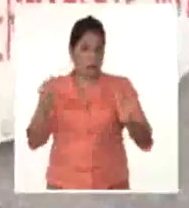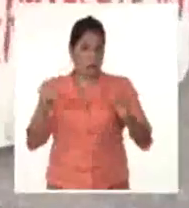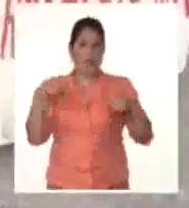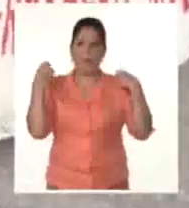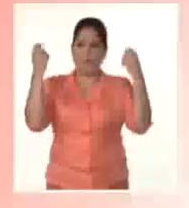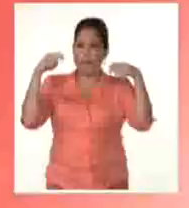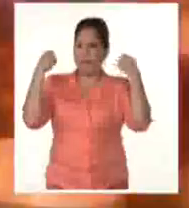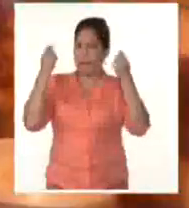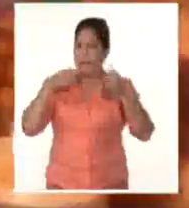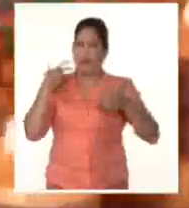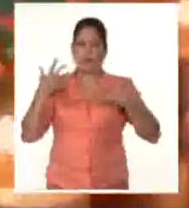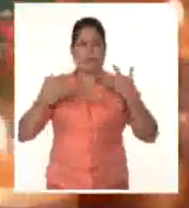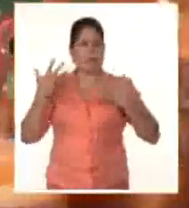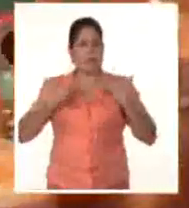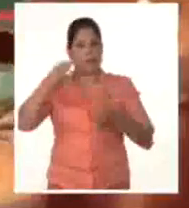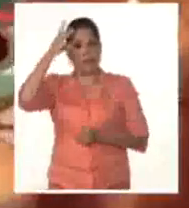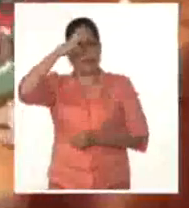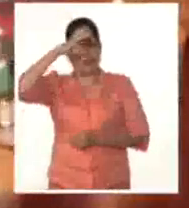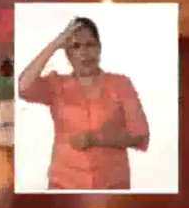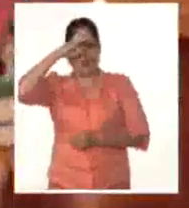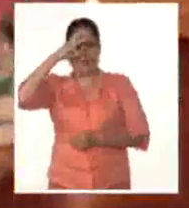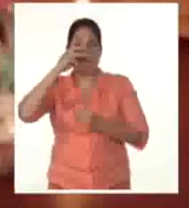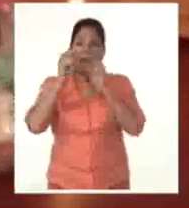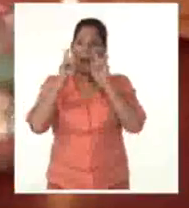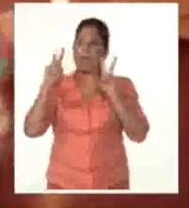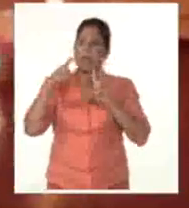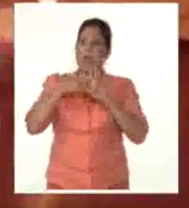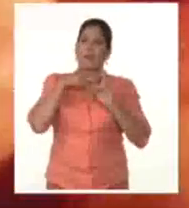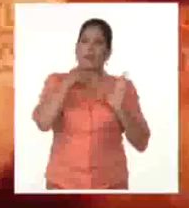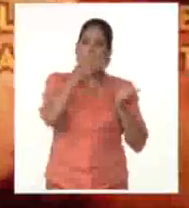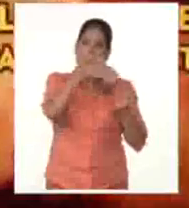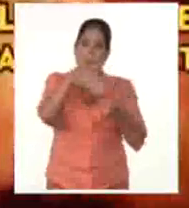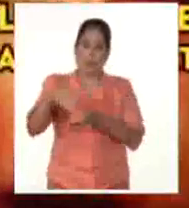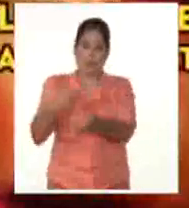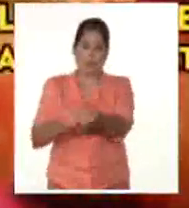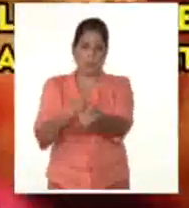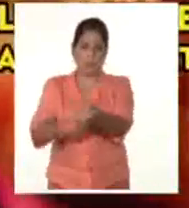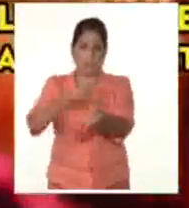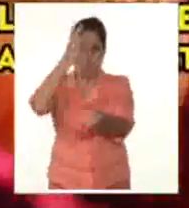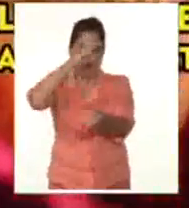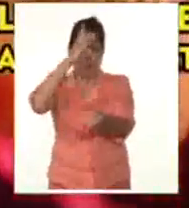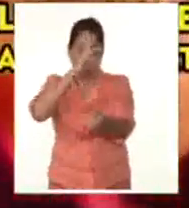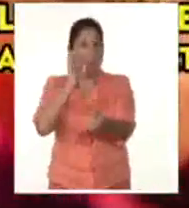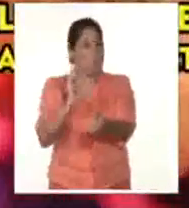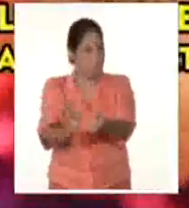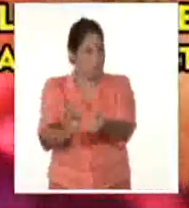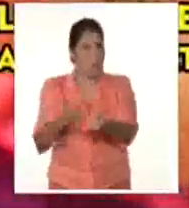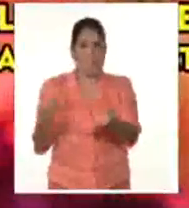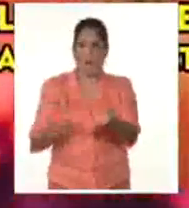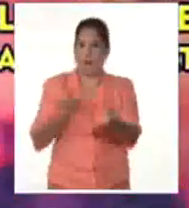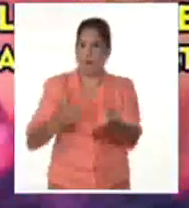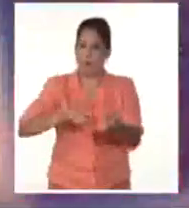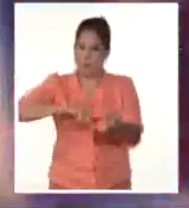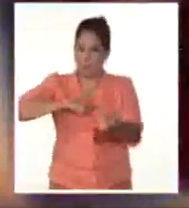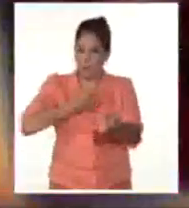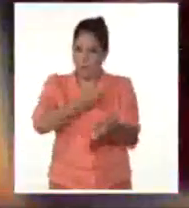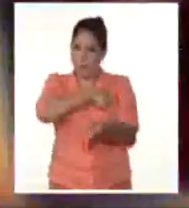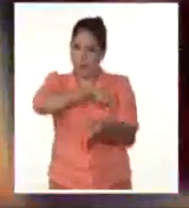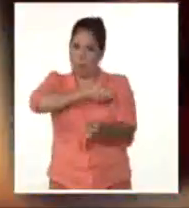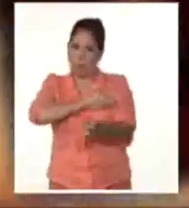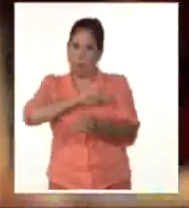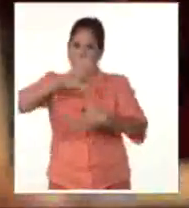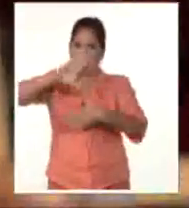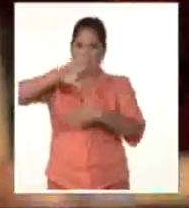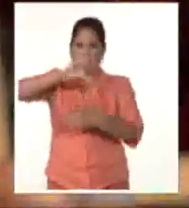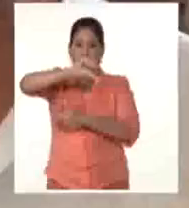dedica a las celebraciones mexicanas de la vida y la muerte, tradiciones que expresan parte de la resistencia cultural de los pueblos de